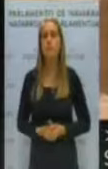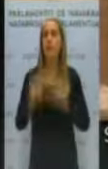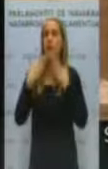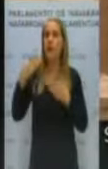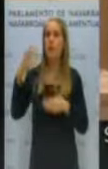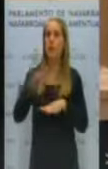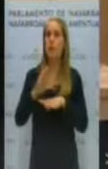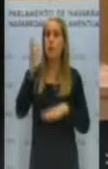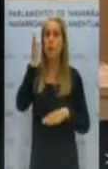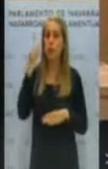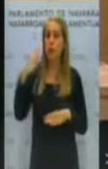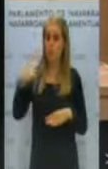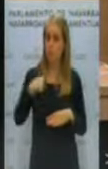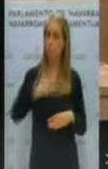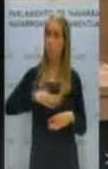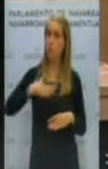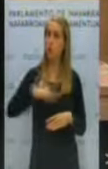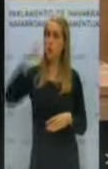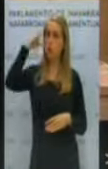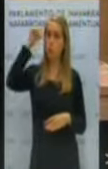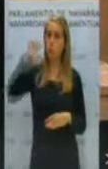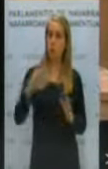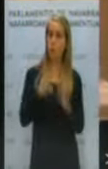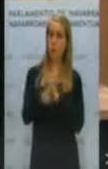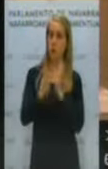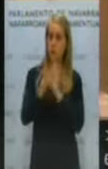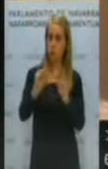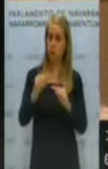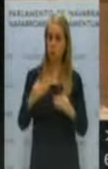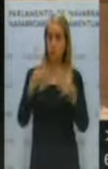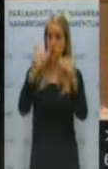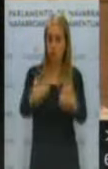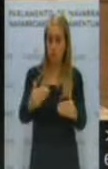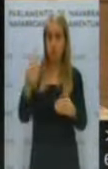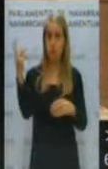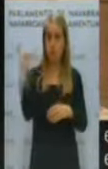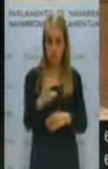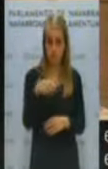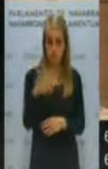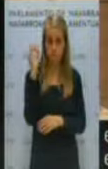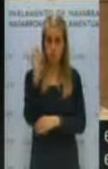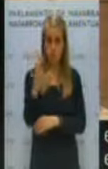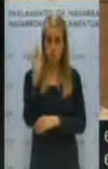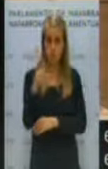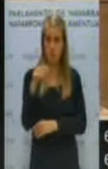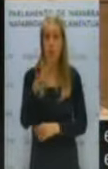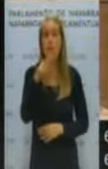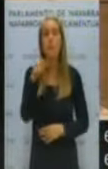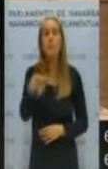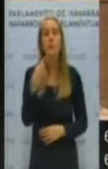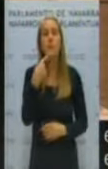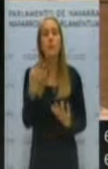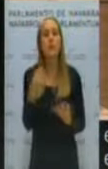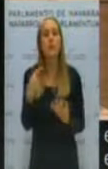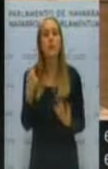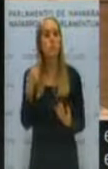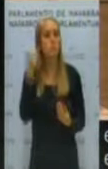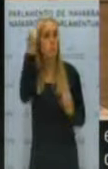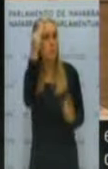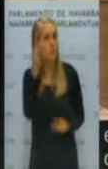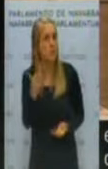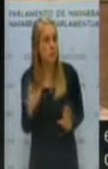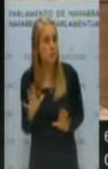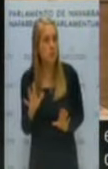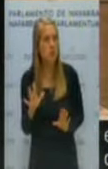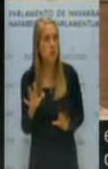Consejera, pues estaré encantado de escuchar sus explicaciones en esa comparecencia porque usted dice que considera que sí hay